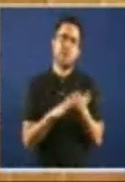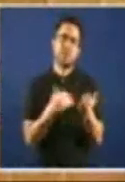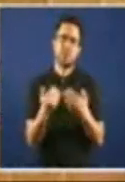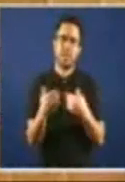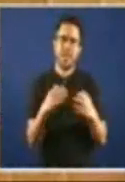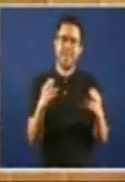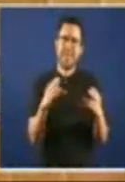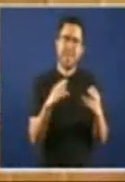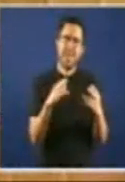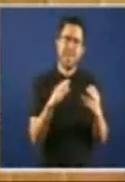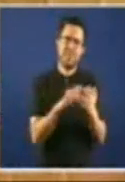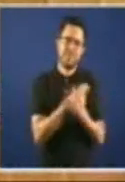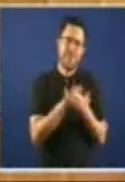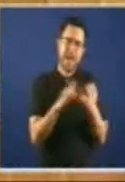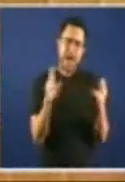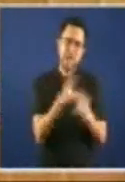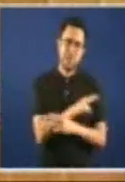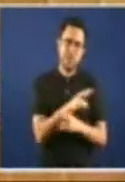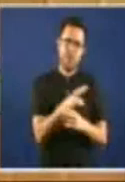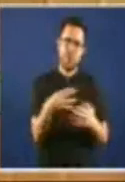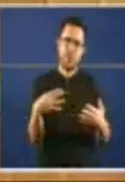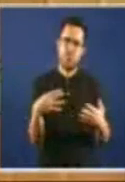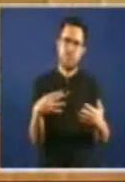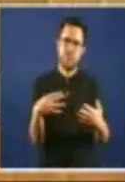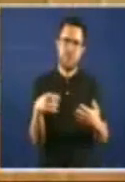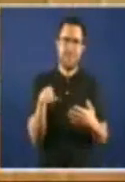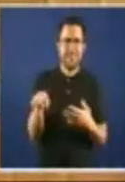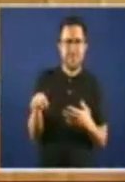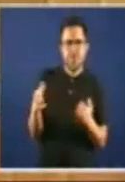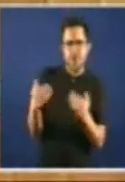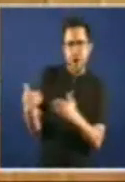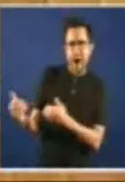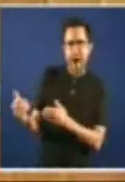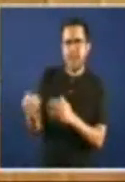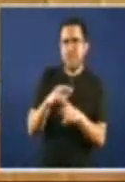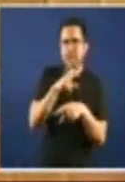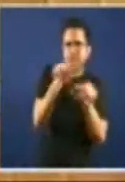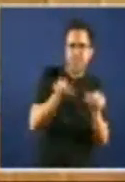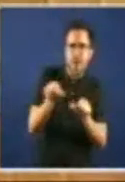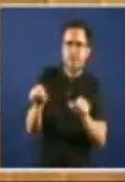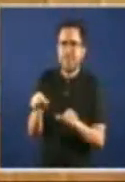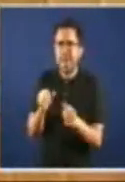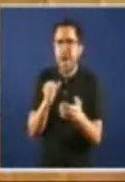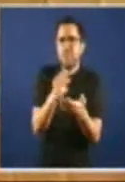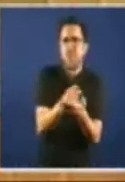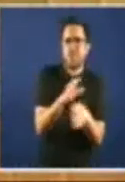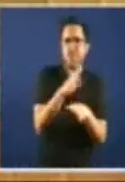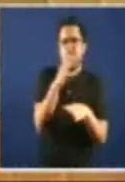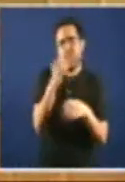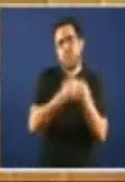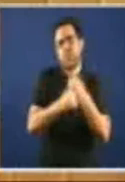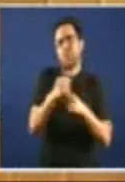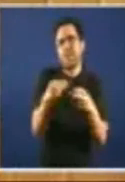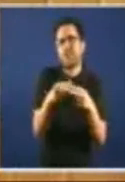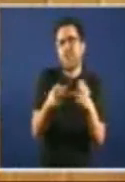Aposta Polas fórmulas De economía social E así se receita Tamén A emenda Número Daza 7 Que